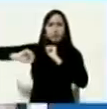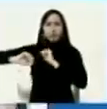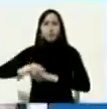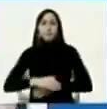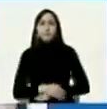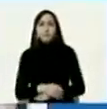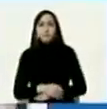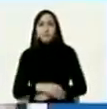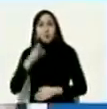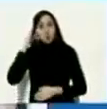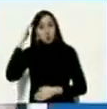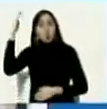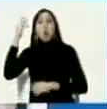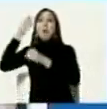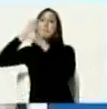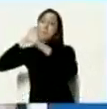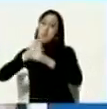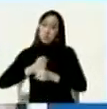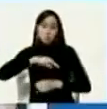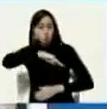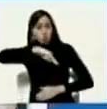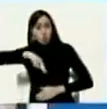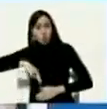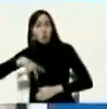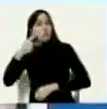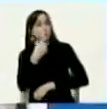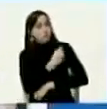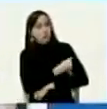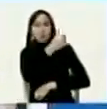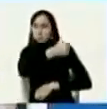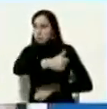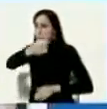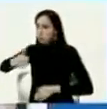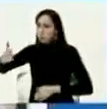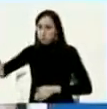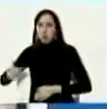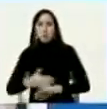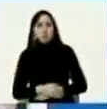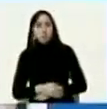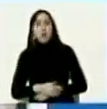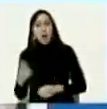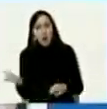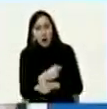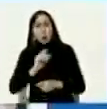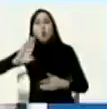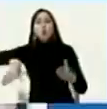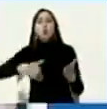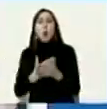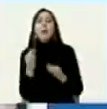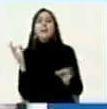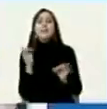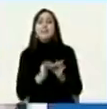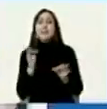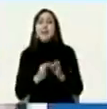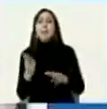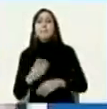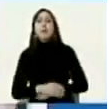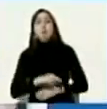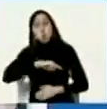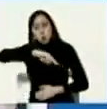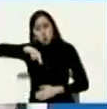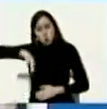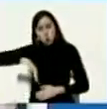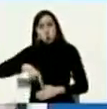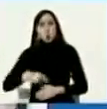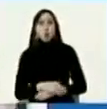Dios mediante y vacuna mediante entre el mes de agosto y septiembre debemos estar